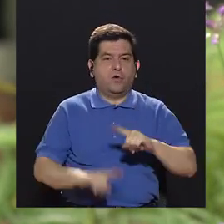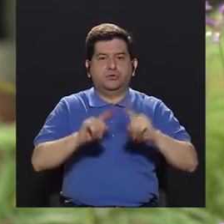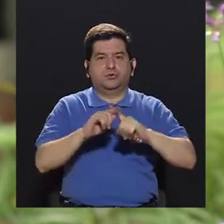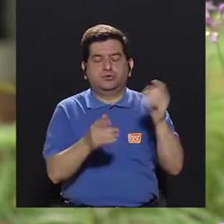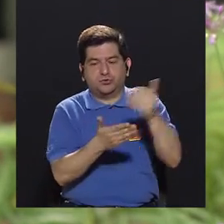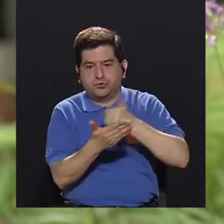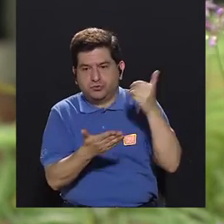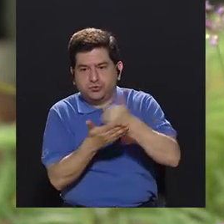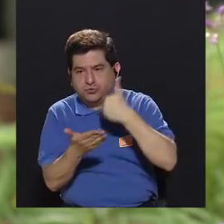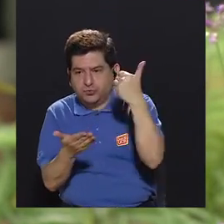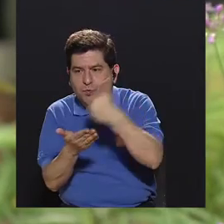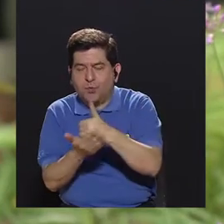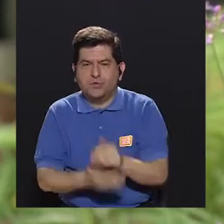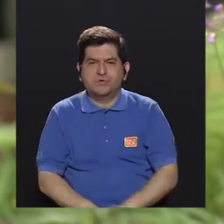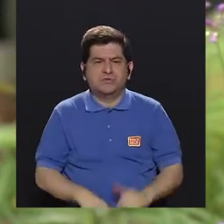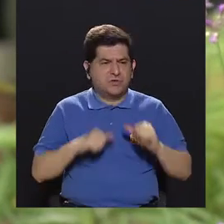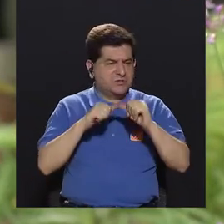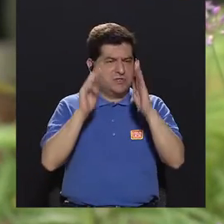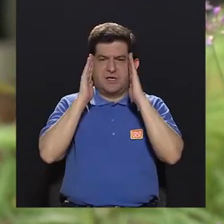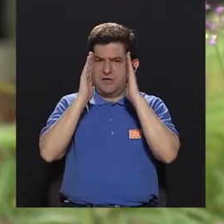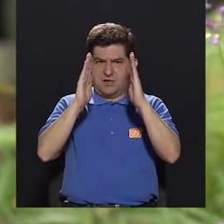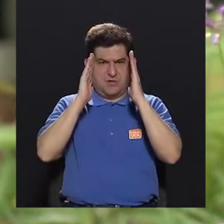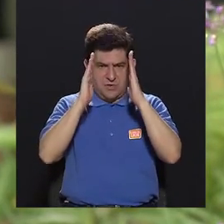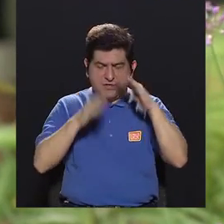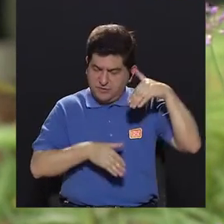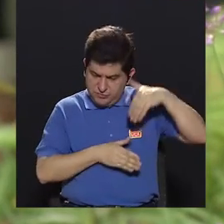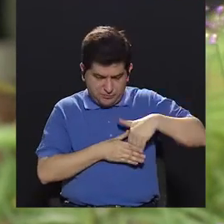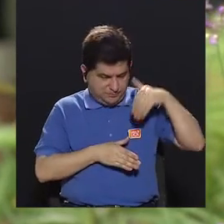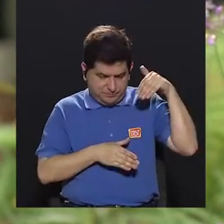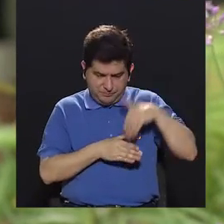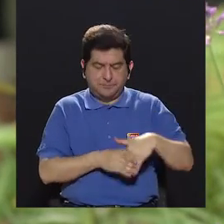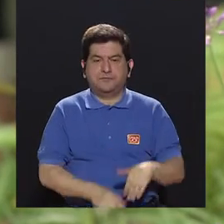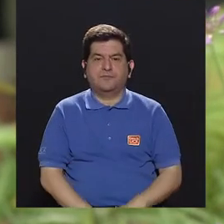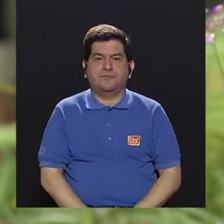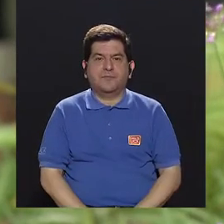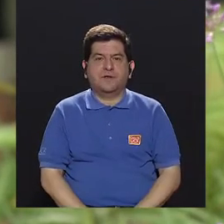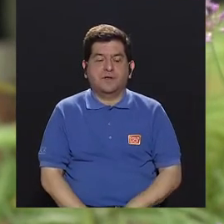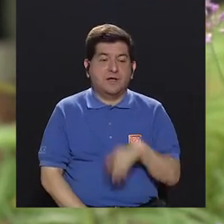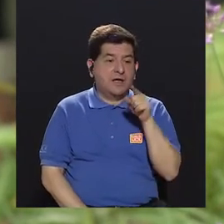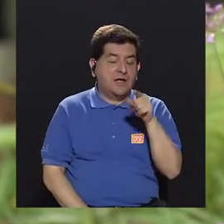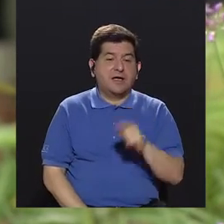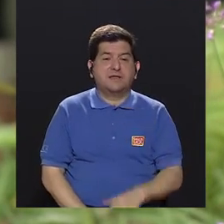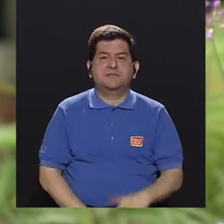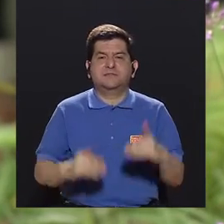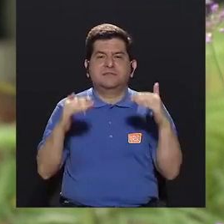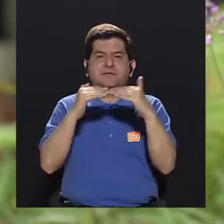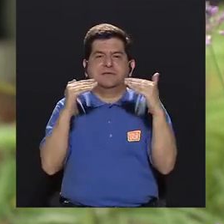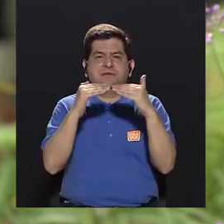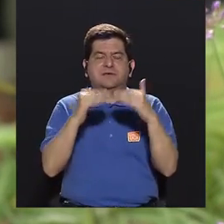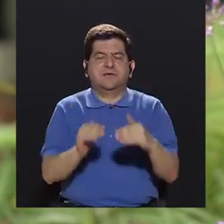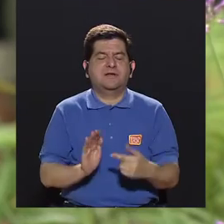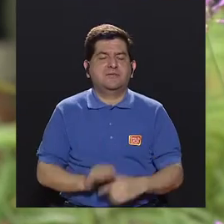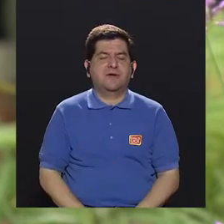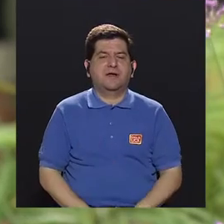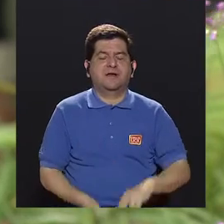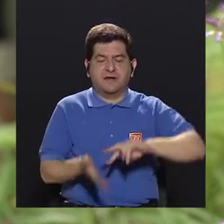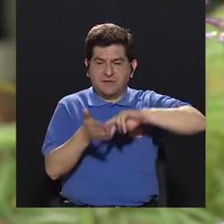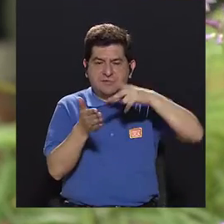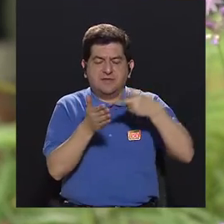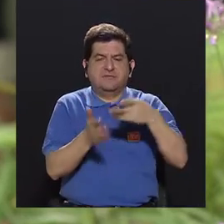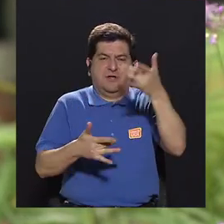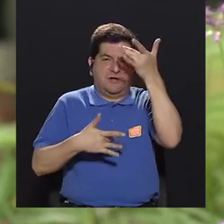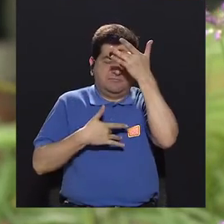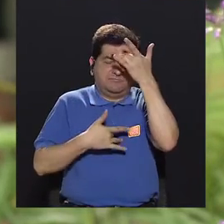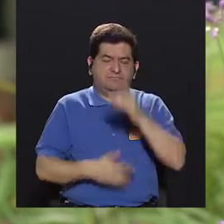recursos, y siguen sin atender lo de adentro, van hacia ese nivel de manifestación que es la enfermedad.